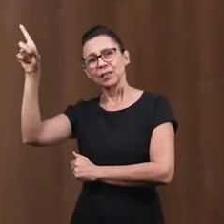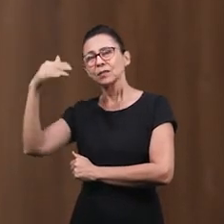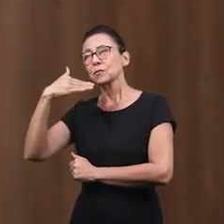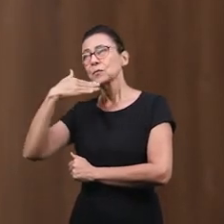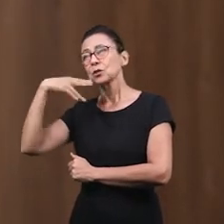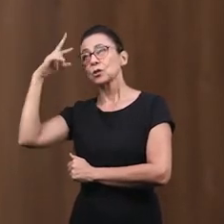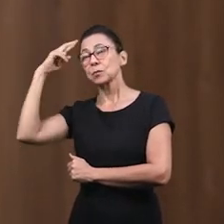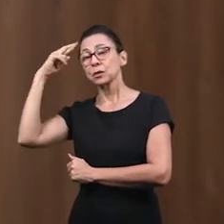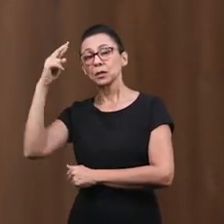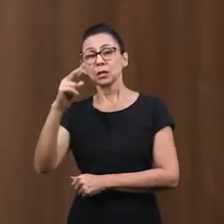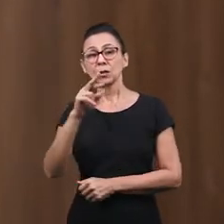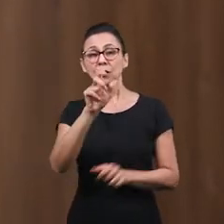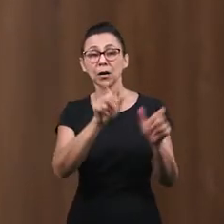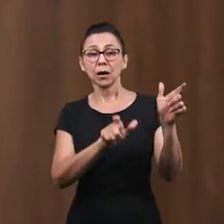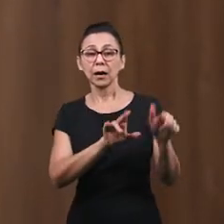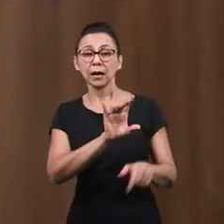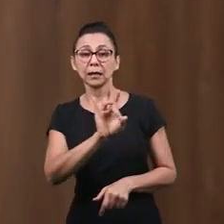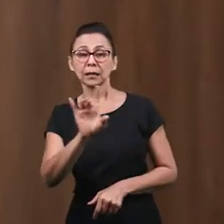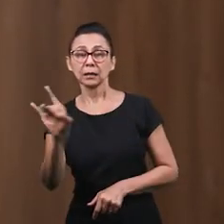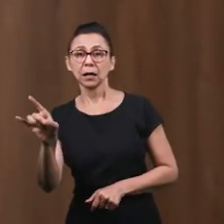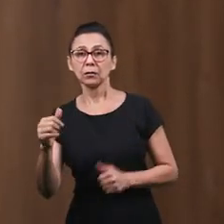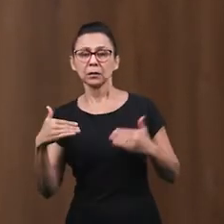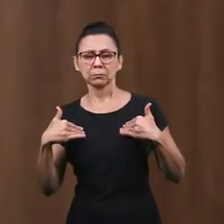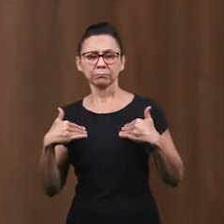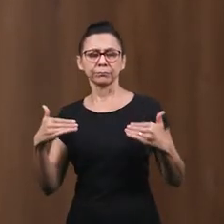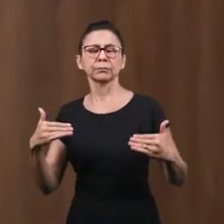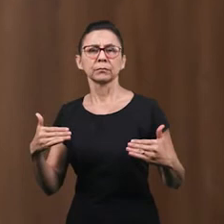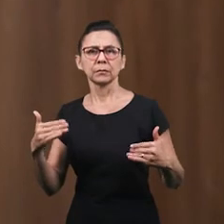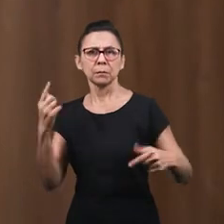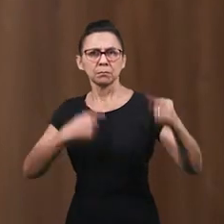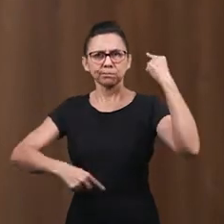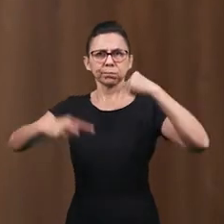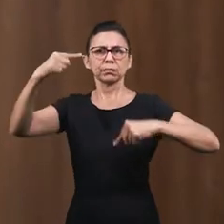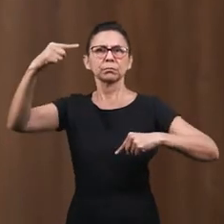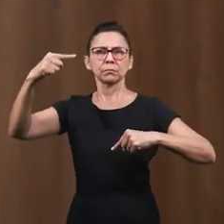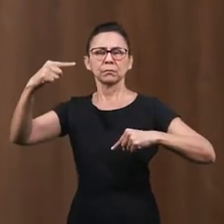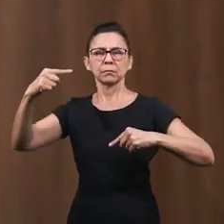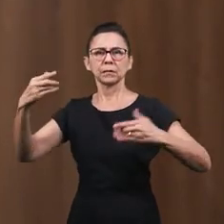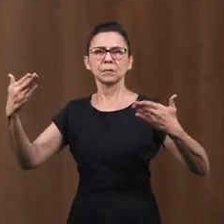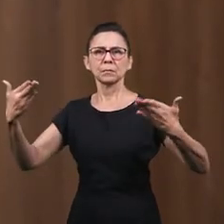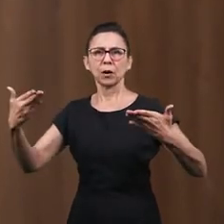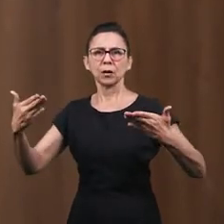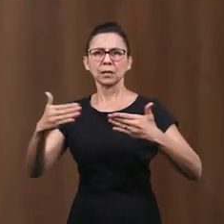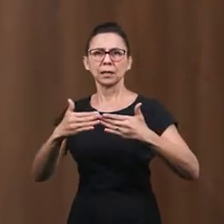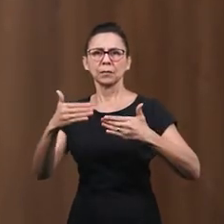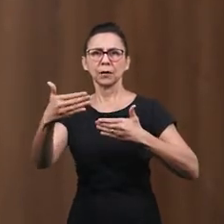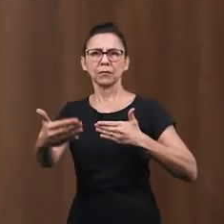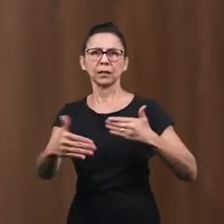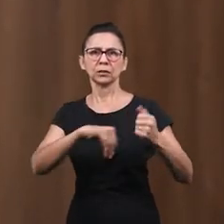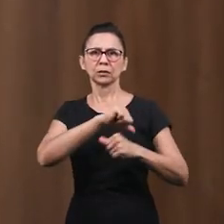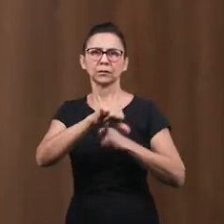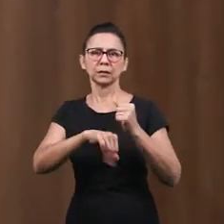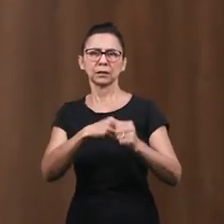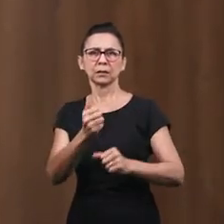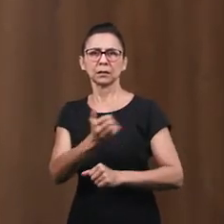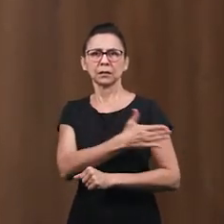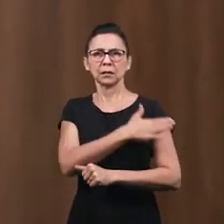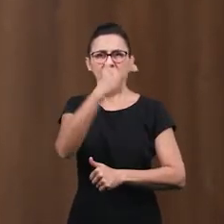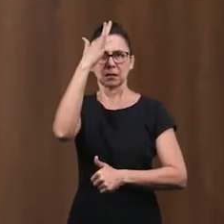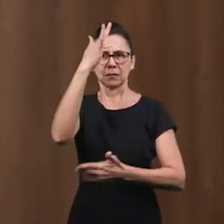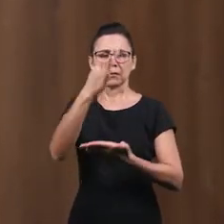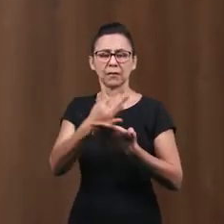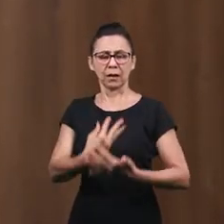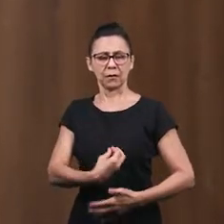con que cada adolescente Tenga un cambio De actitud A partir de un nuevo Nacimiento De la fe viva En sus